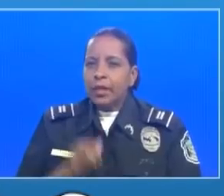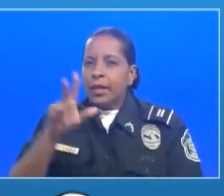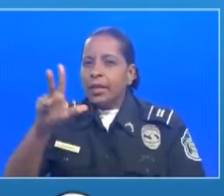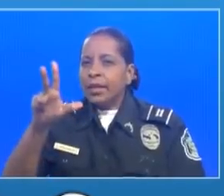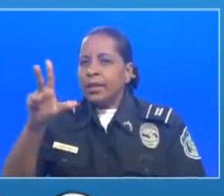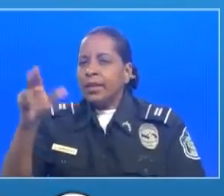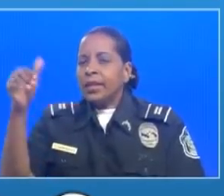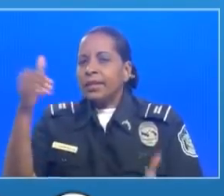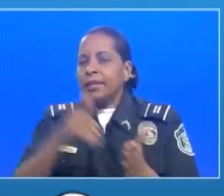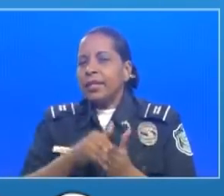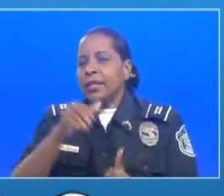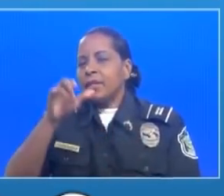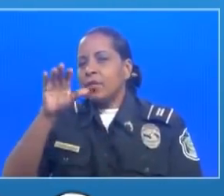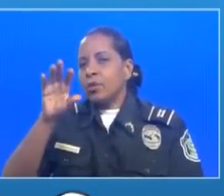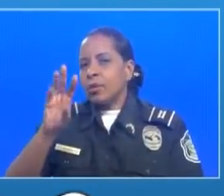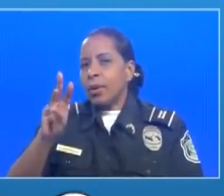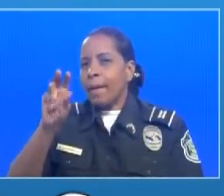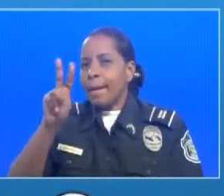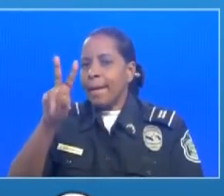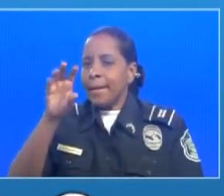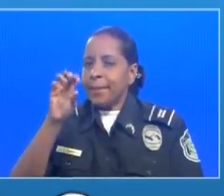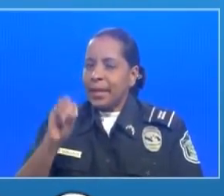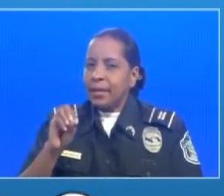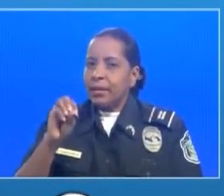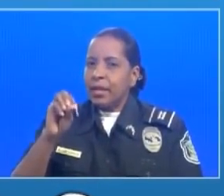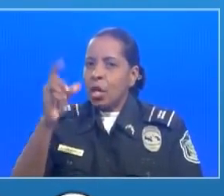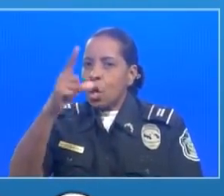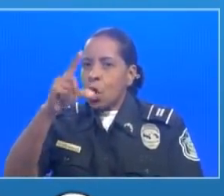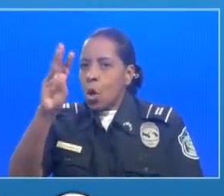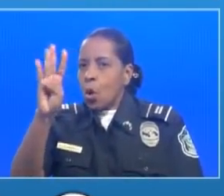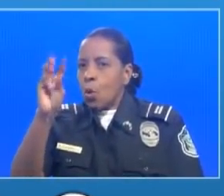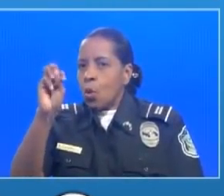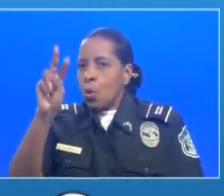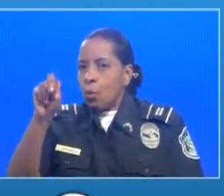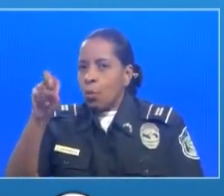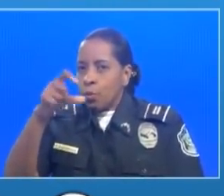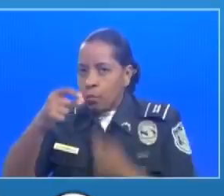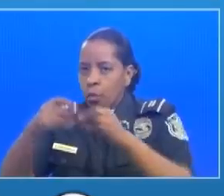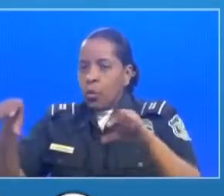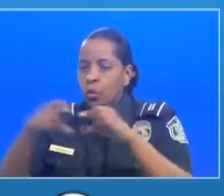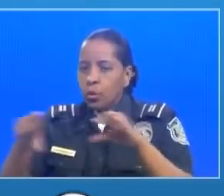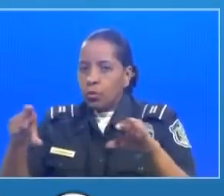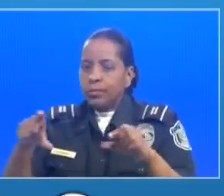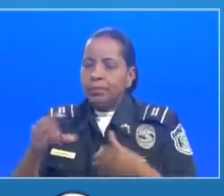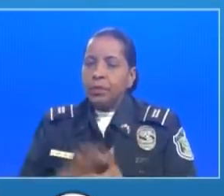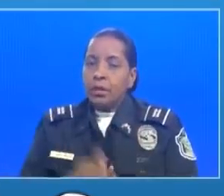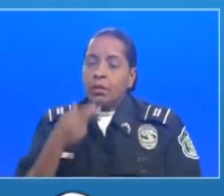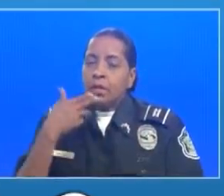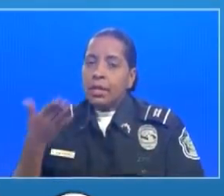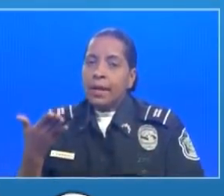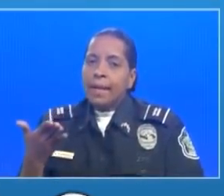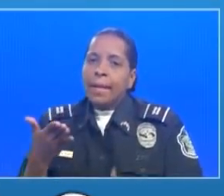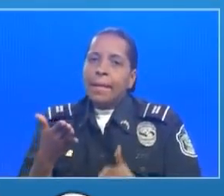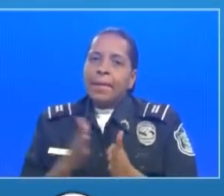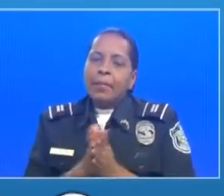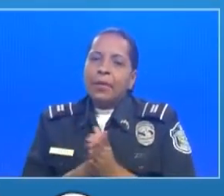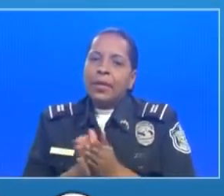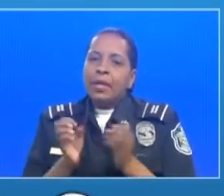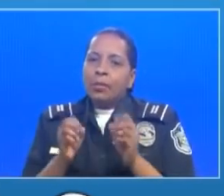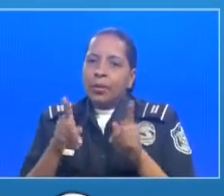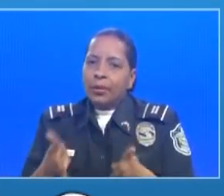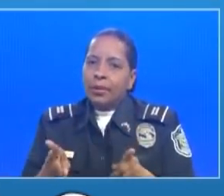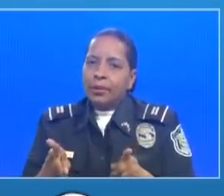383 mil 620 bonos solidarios quisiera aprovechar la oportunidad